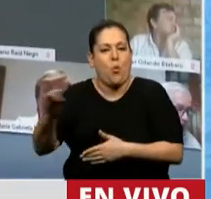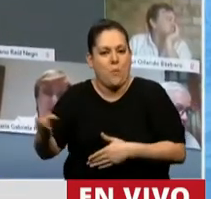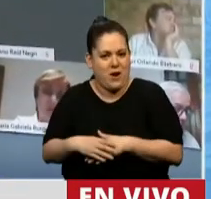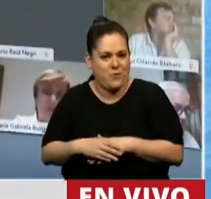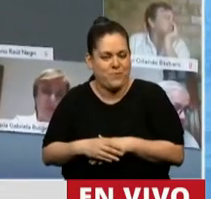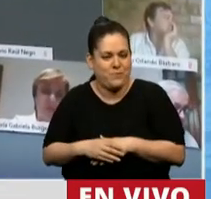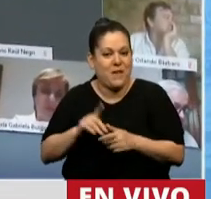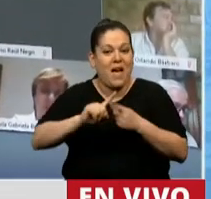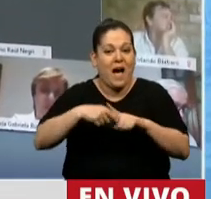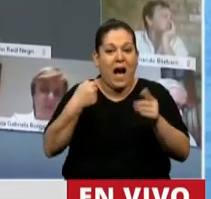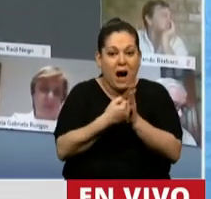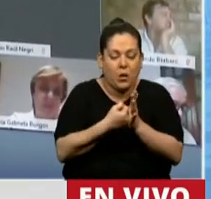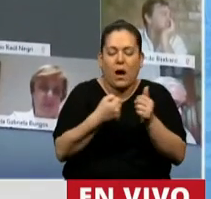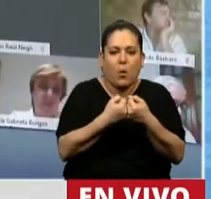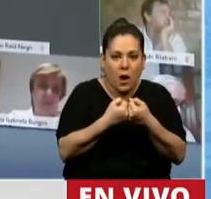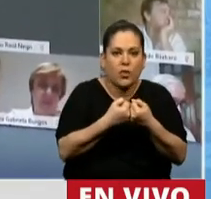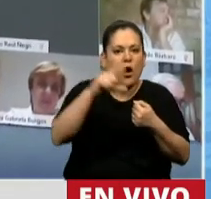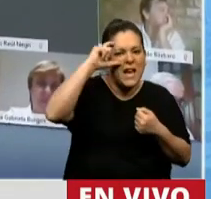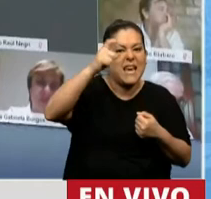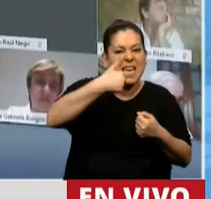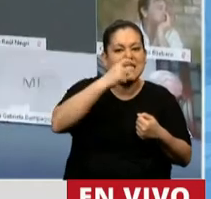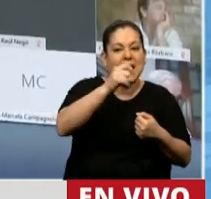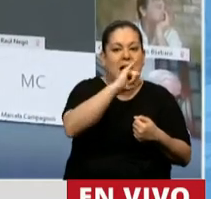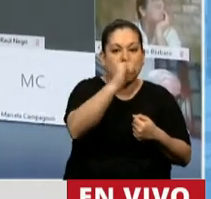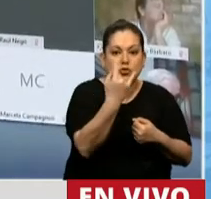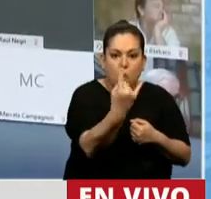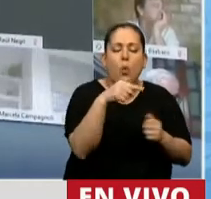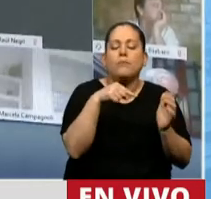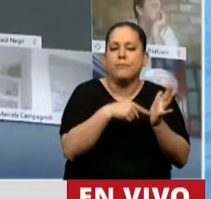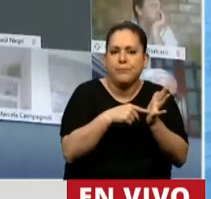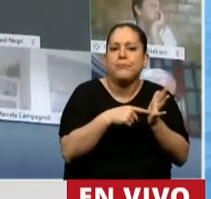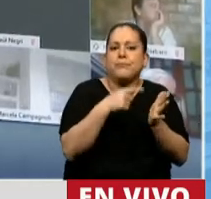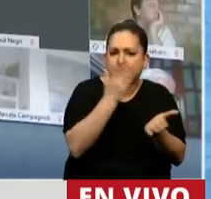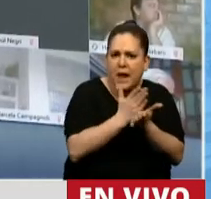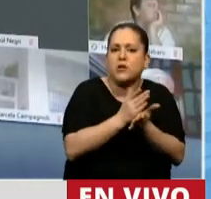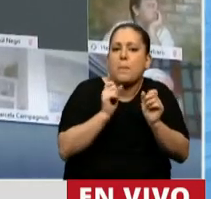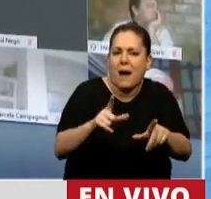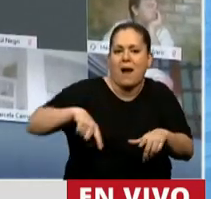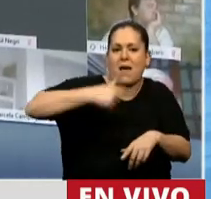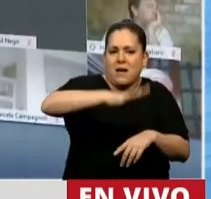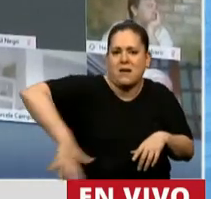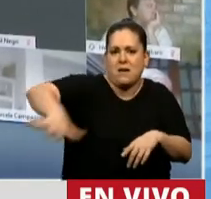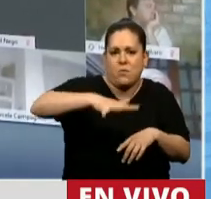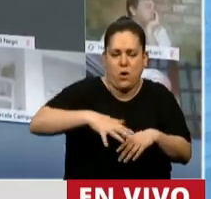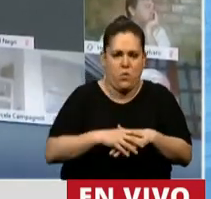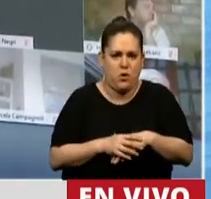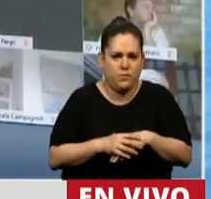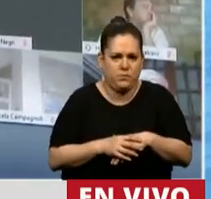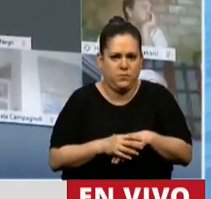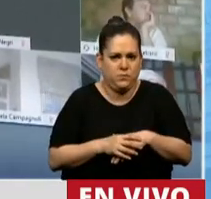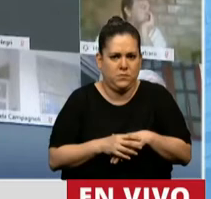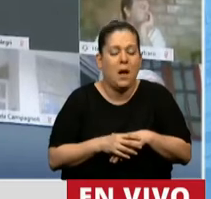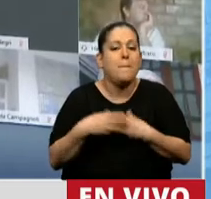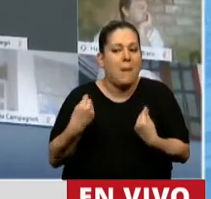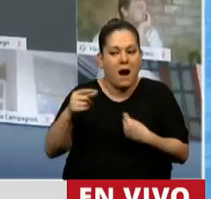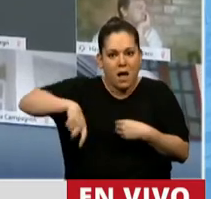presente y es futuro. Y cuando hablamos de participación ciudadana, por ejemplo, de la participación de